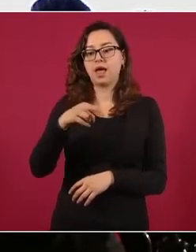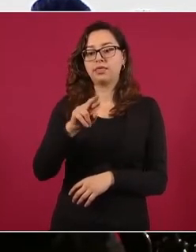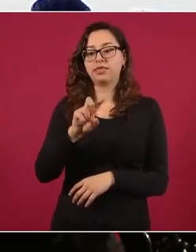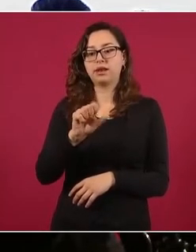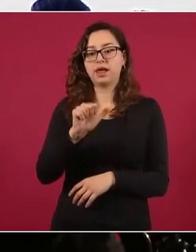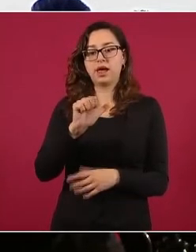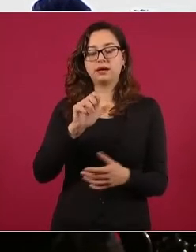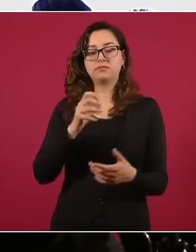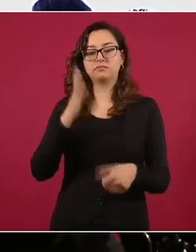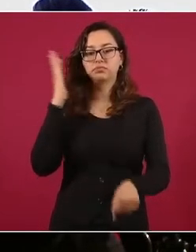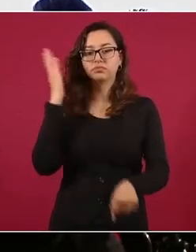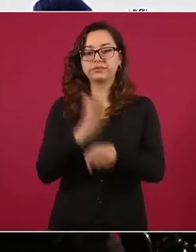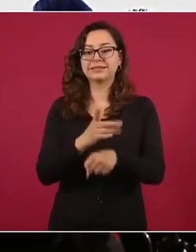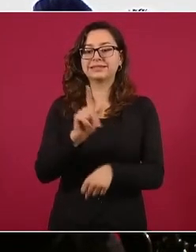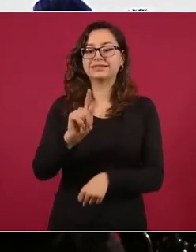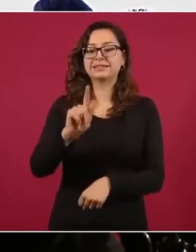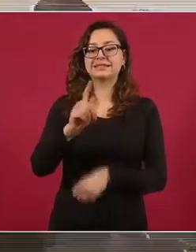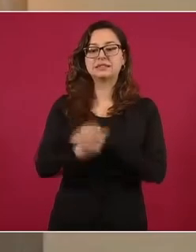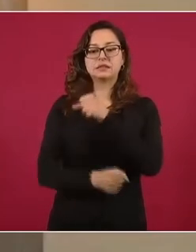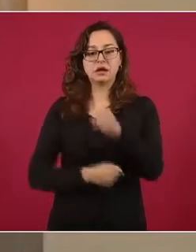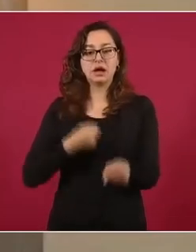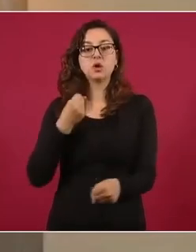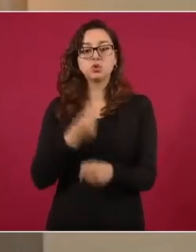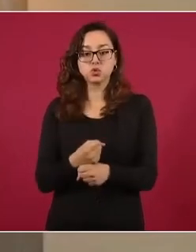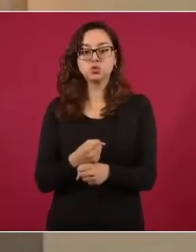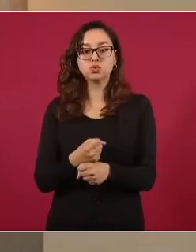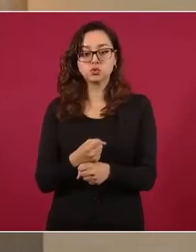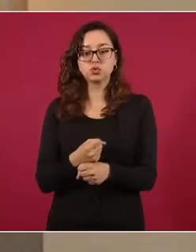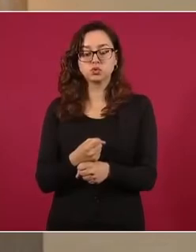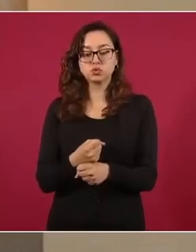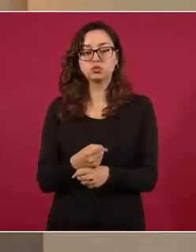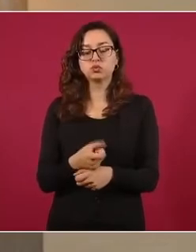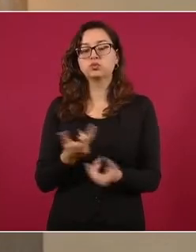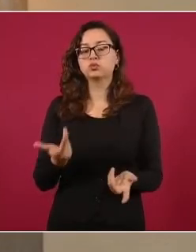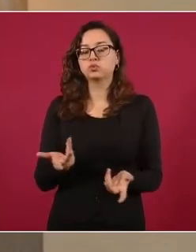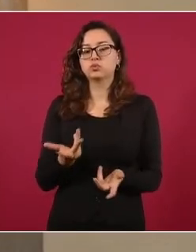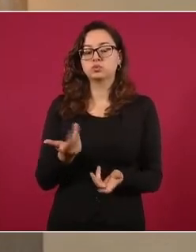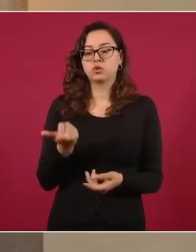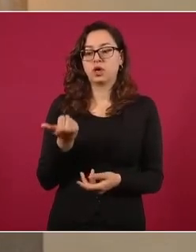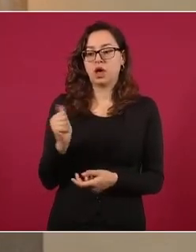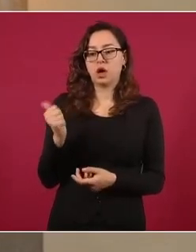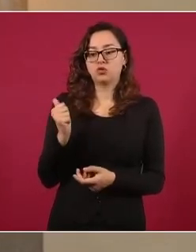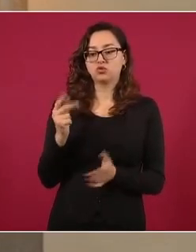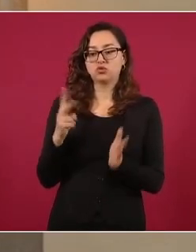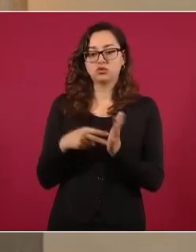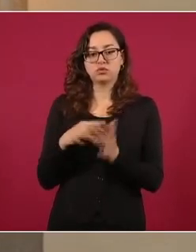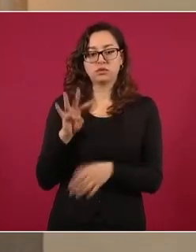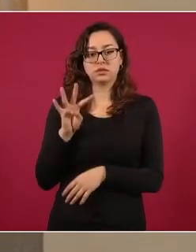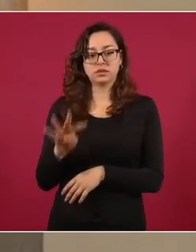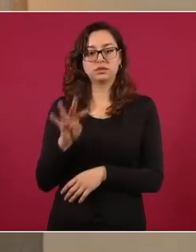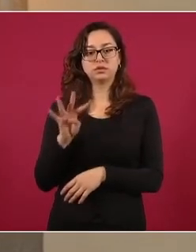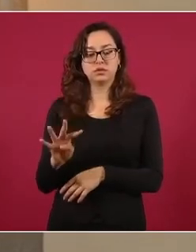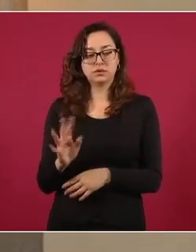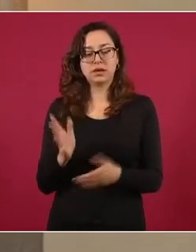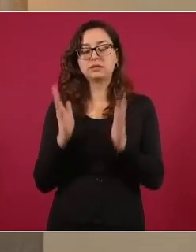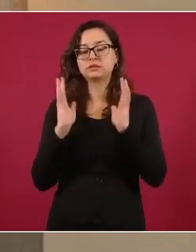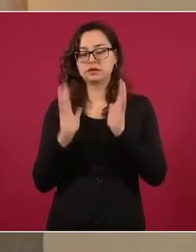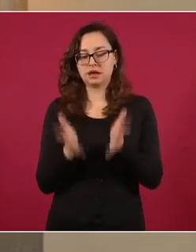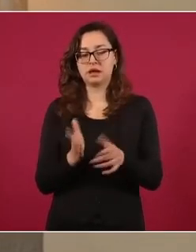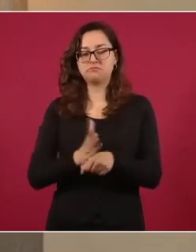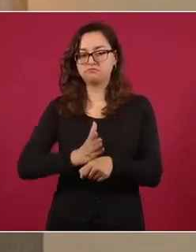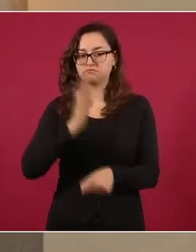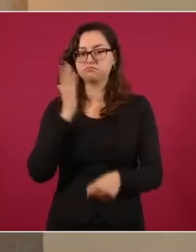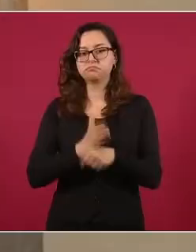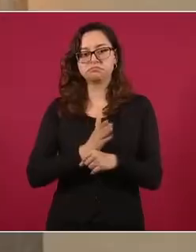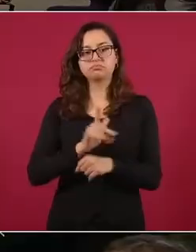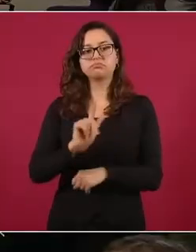por eventos acontecidos en Minatitlán en agosto de 2019. Ella fue sentenciada a